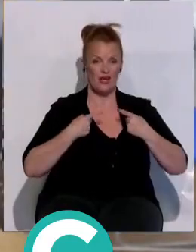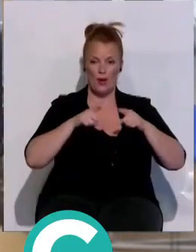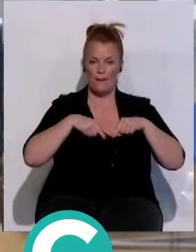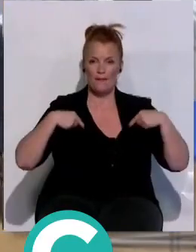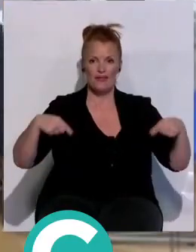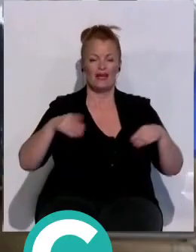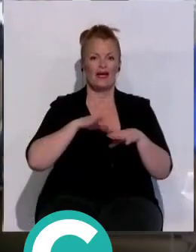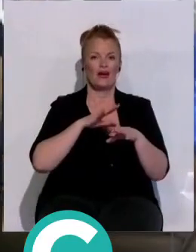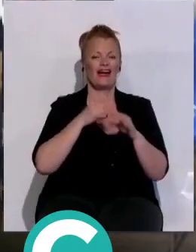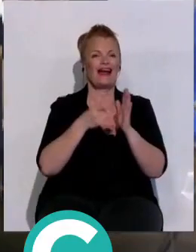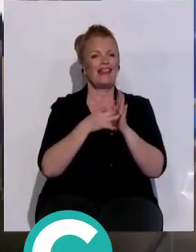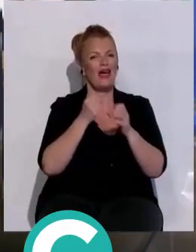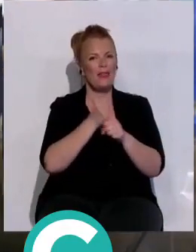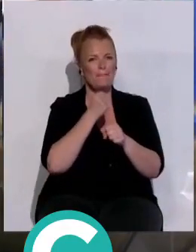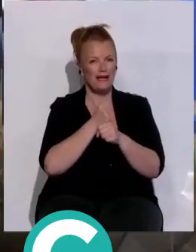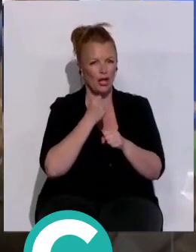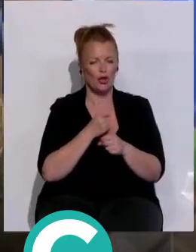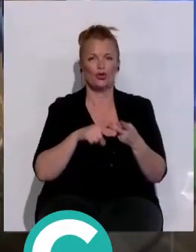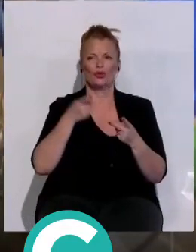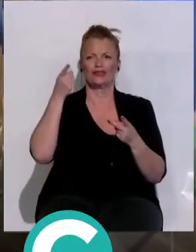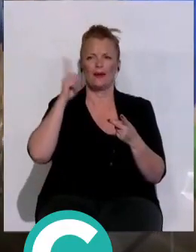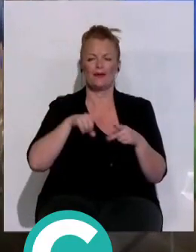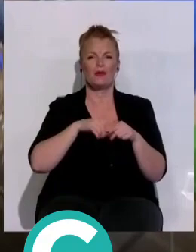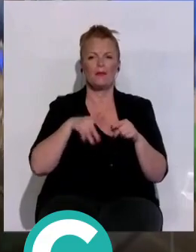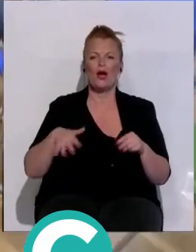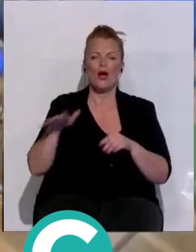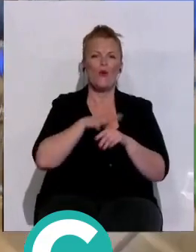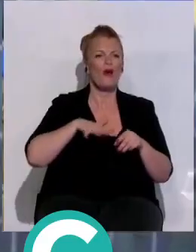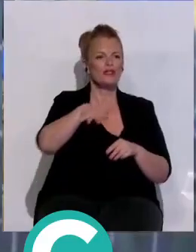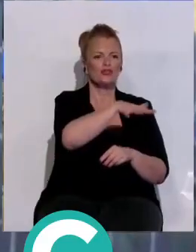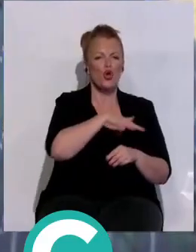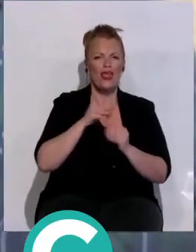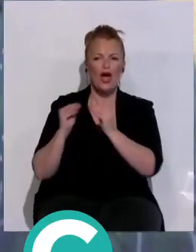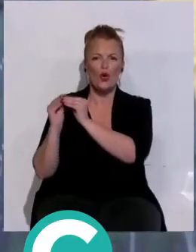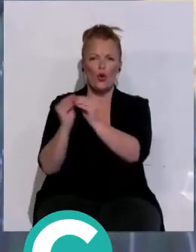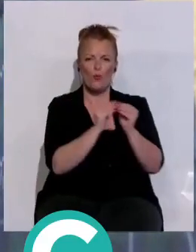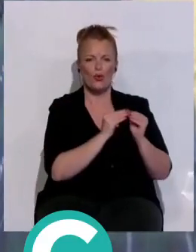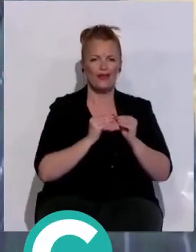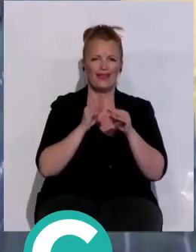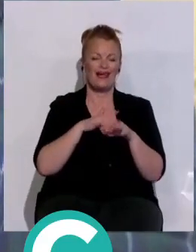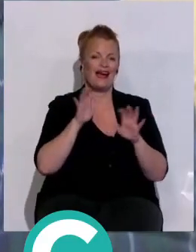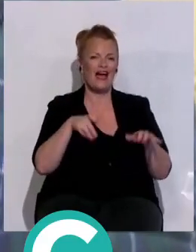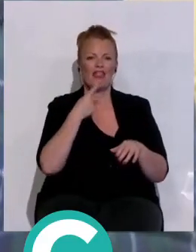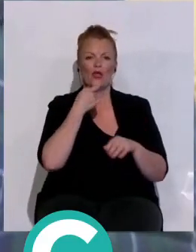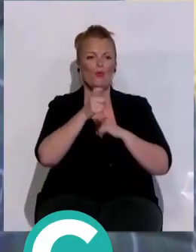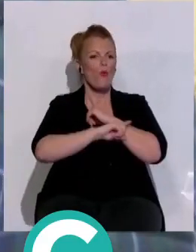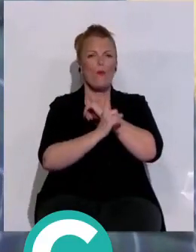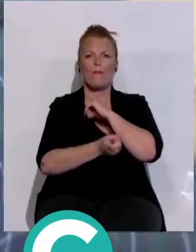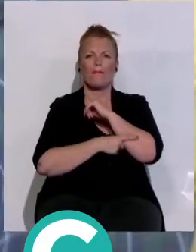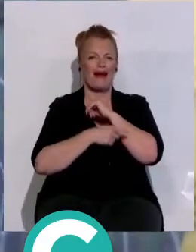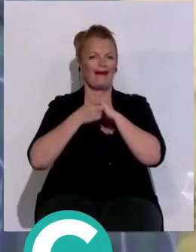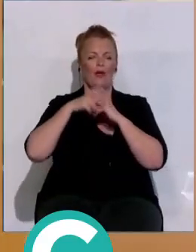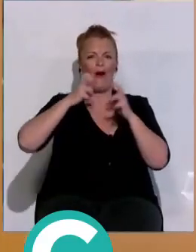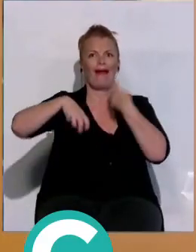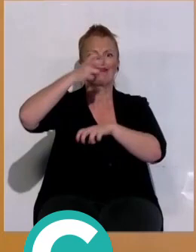generado, o como explican, en la invasión de zonas comunes que han convertido a Cádiz, dicen, en un parque de atracciones, restando el